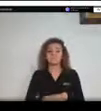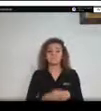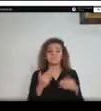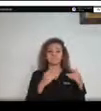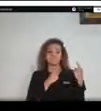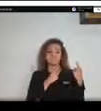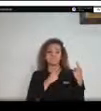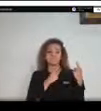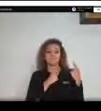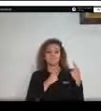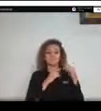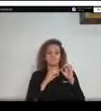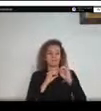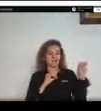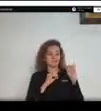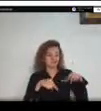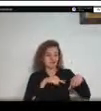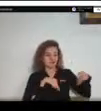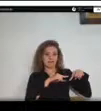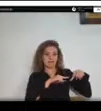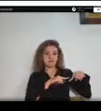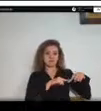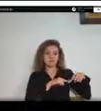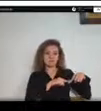posiblemente este animal murió a los días